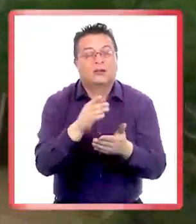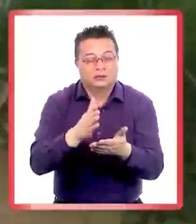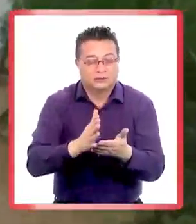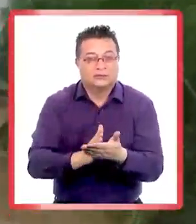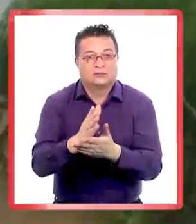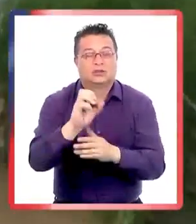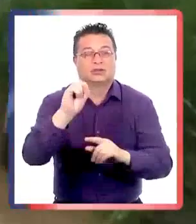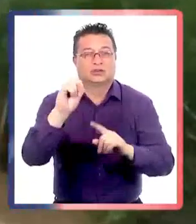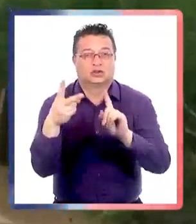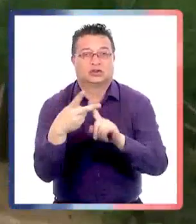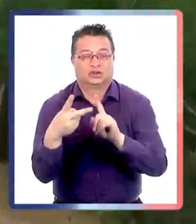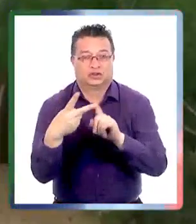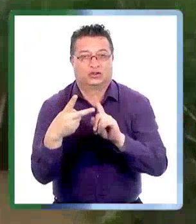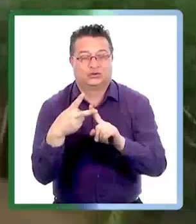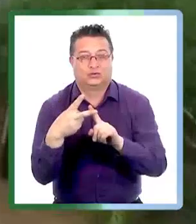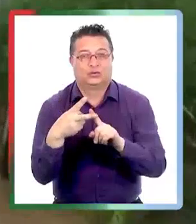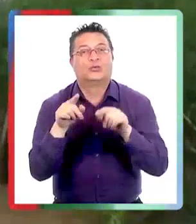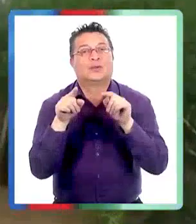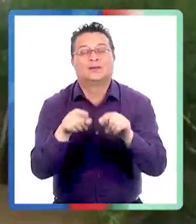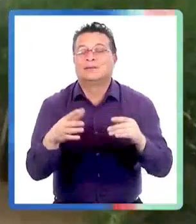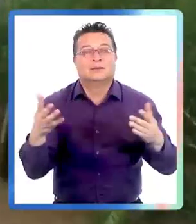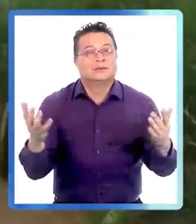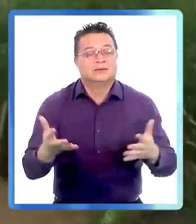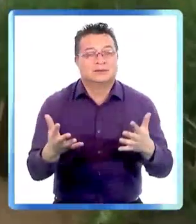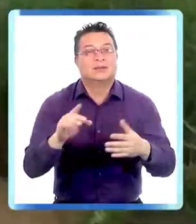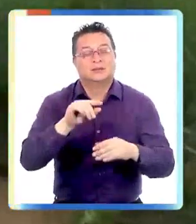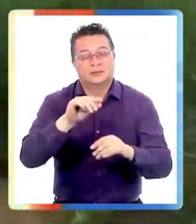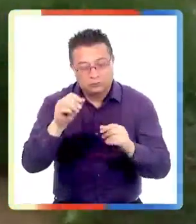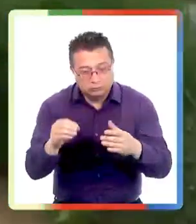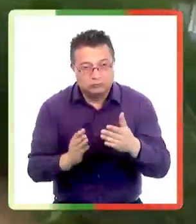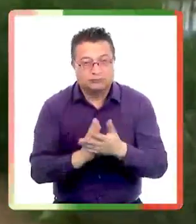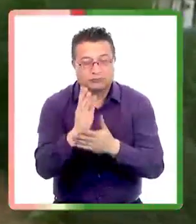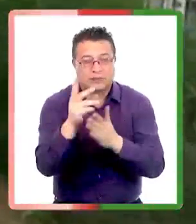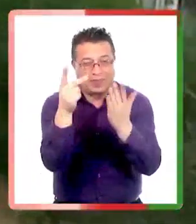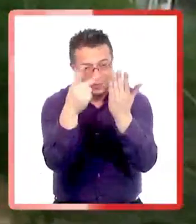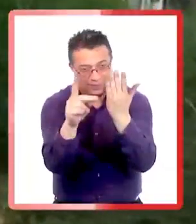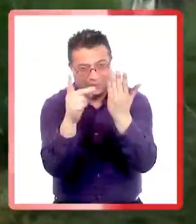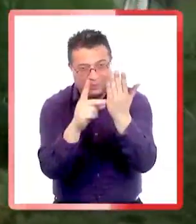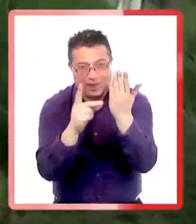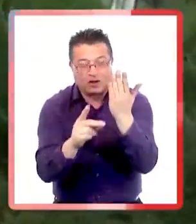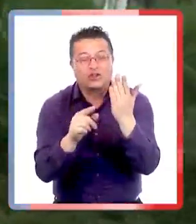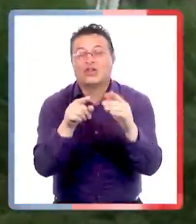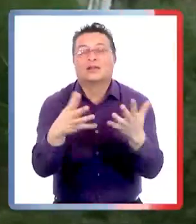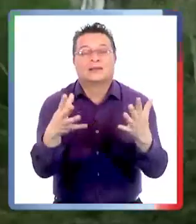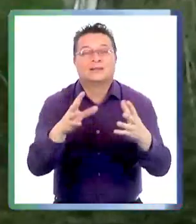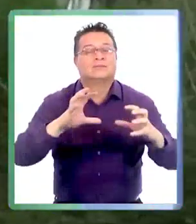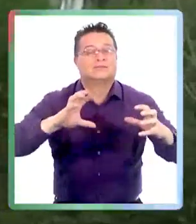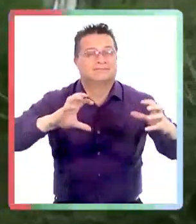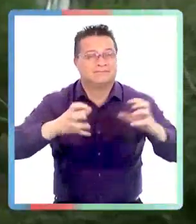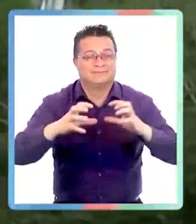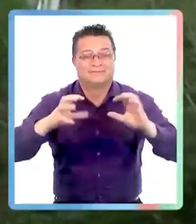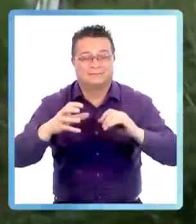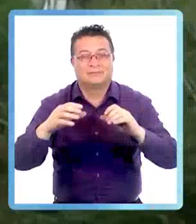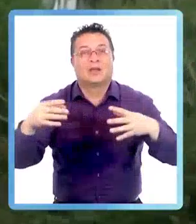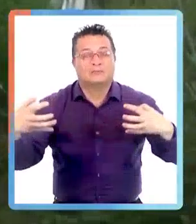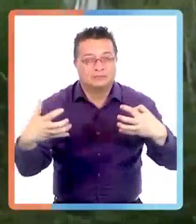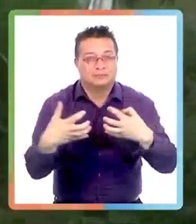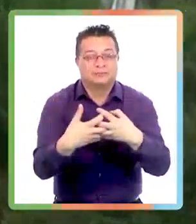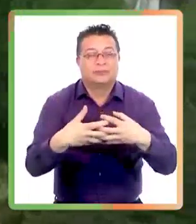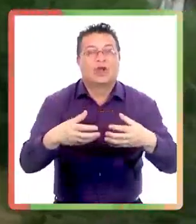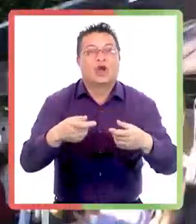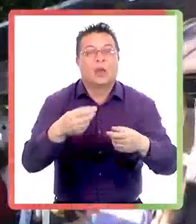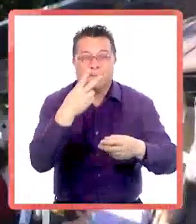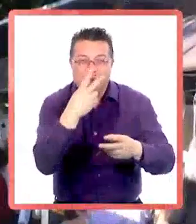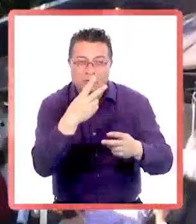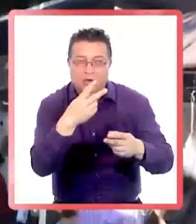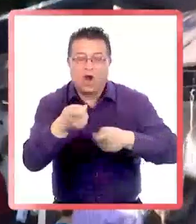comenzó comenzó la segunda parte que es un levantamiento y un diagnóstico de catastro con mirada productiva